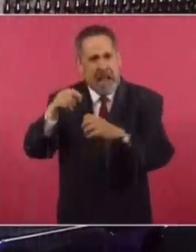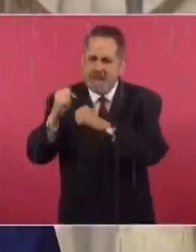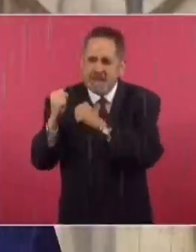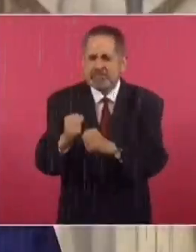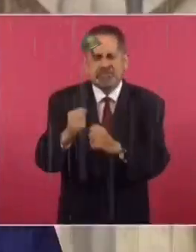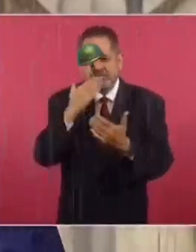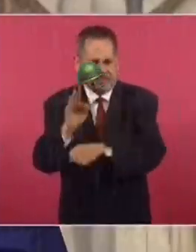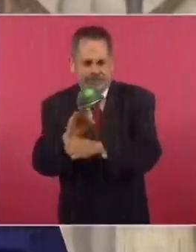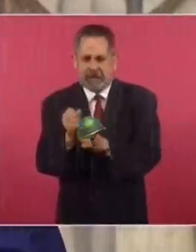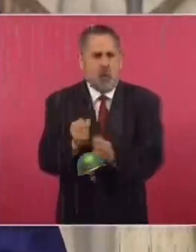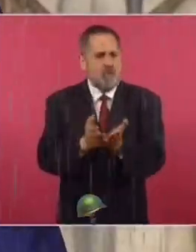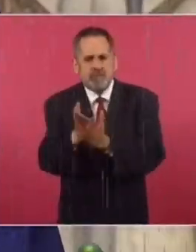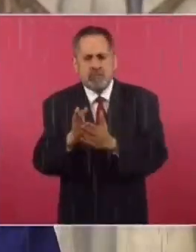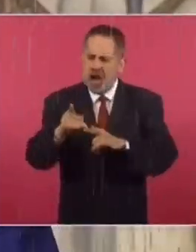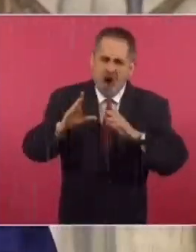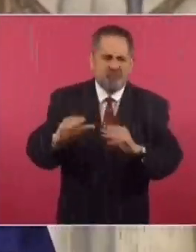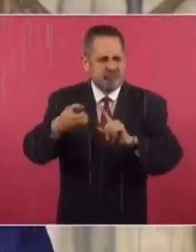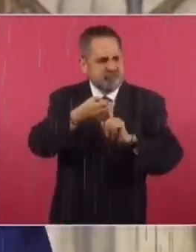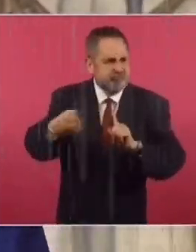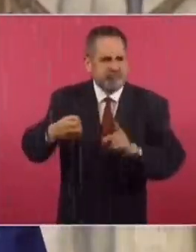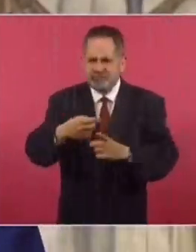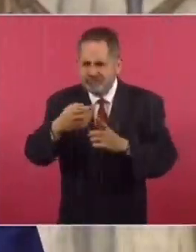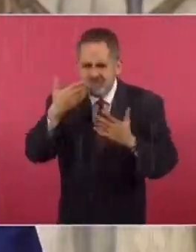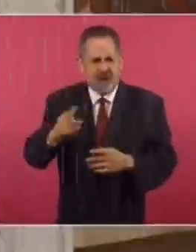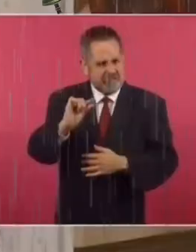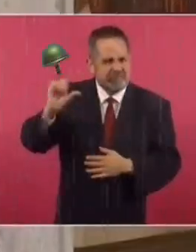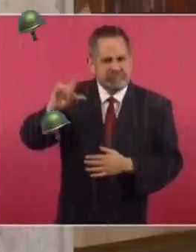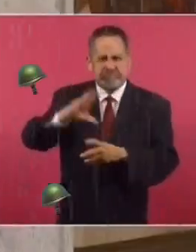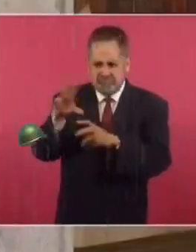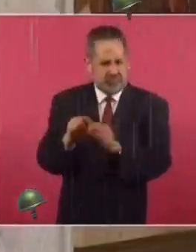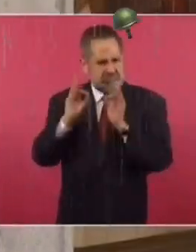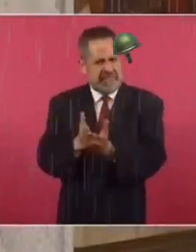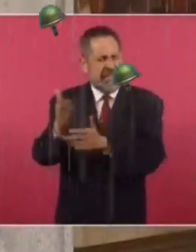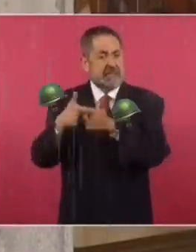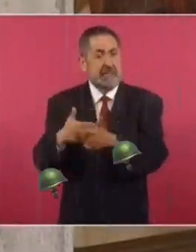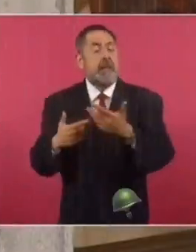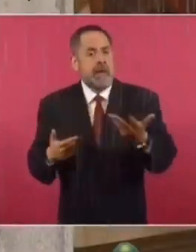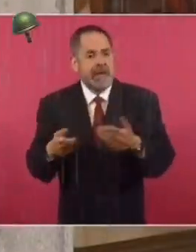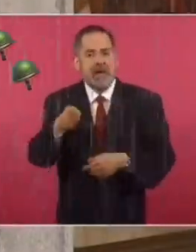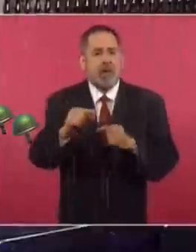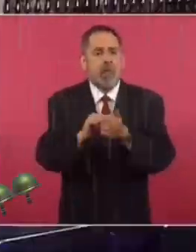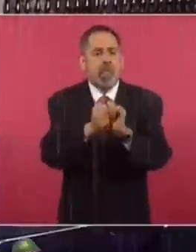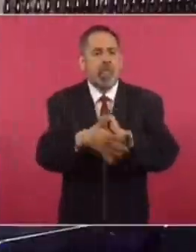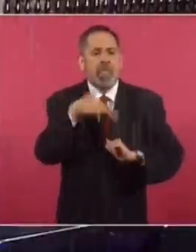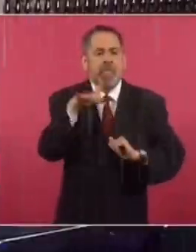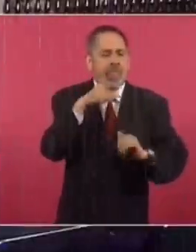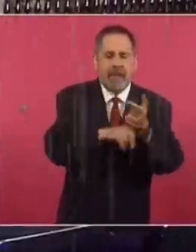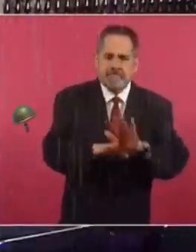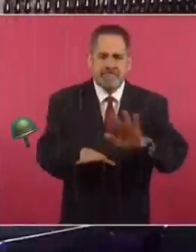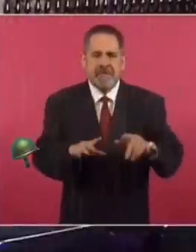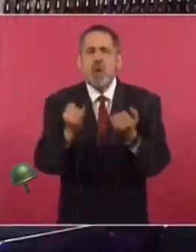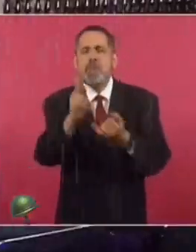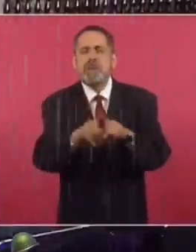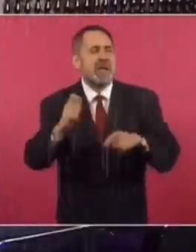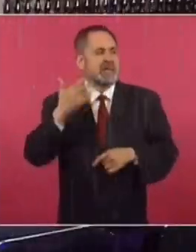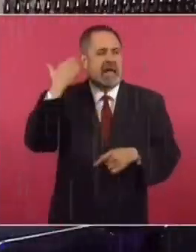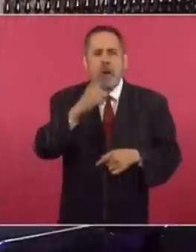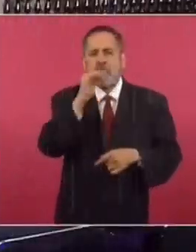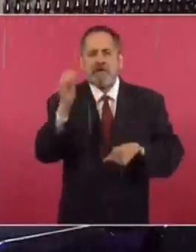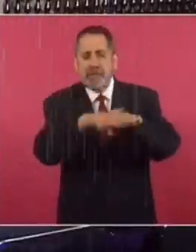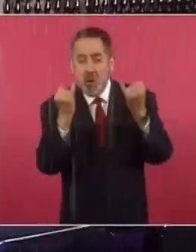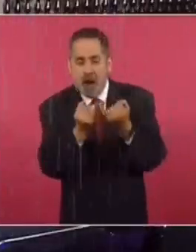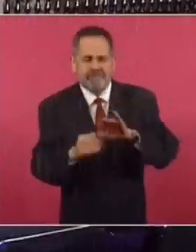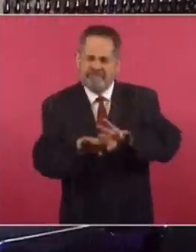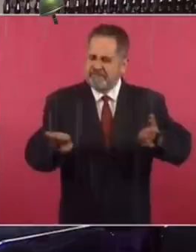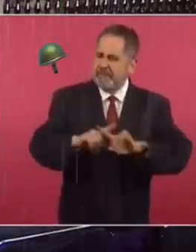de que mantenga su disciplina y profesionalismo y sobre todo para que no se corrompa, como sucedió con la antigua Policía Federal.